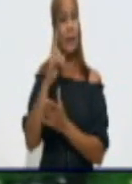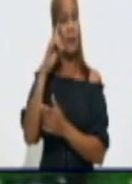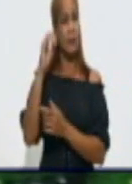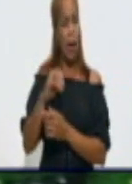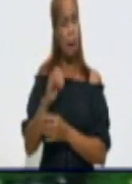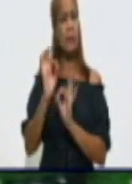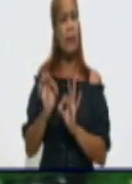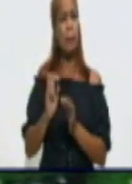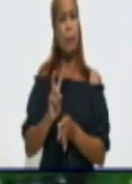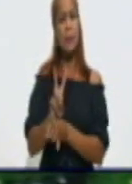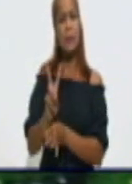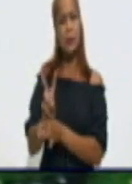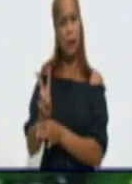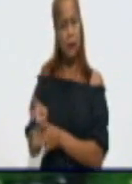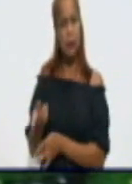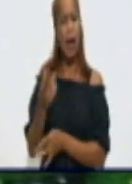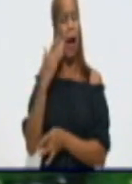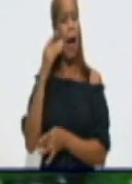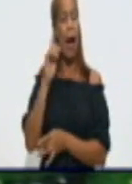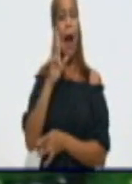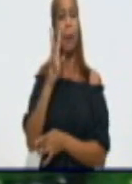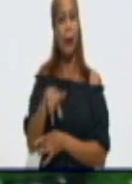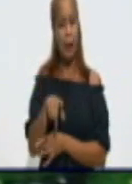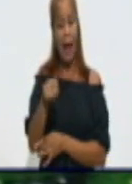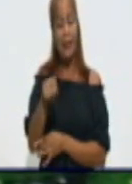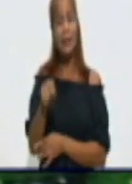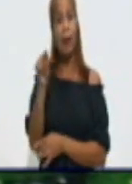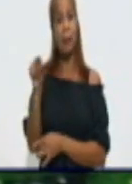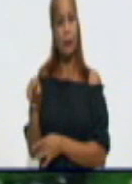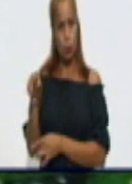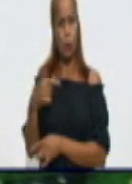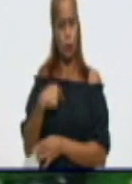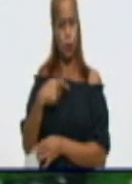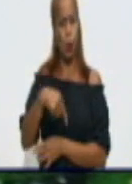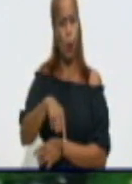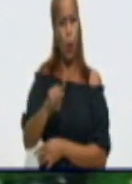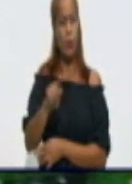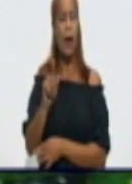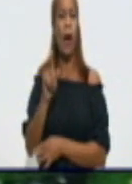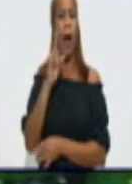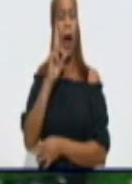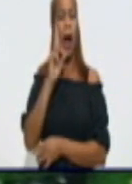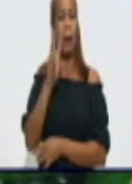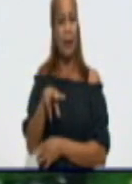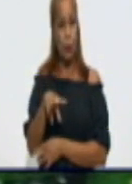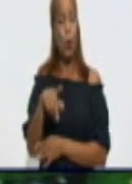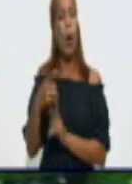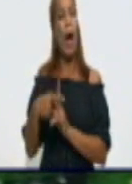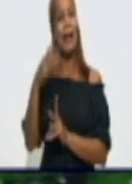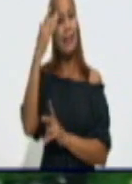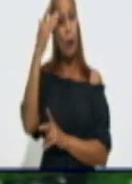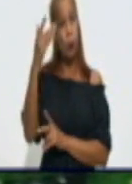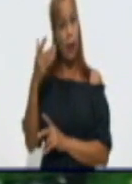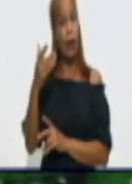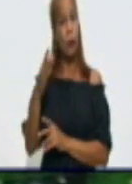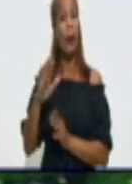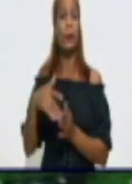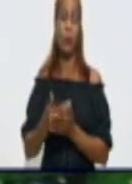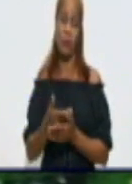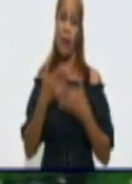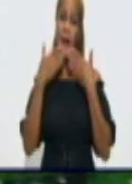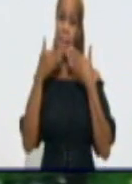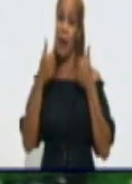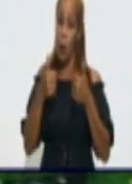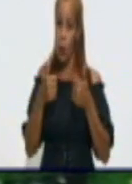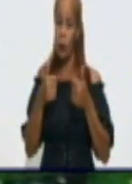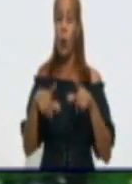porque llegó fulano o llegó fulana y voy a verlo y voy a saludarlo. Es mejor cumplir